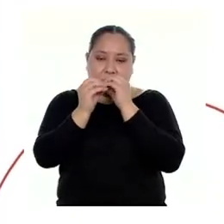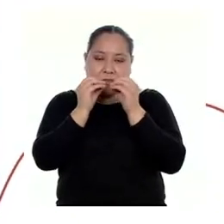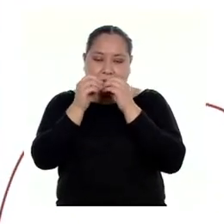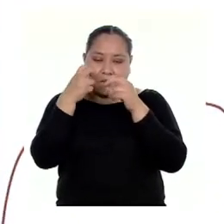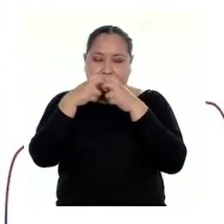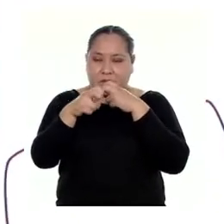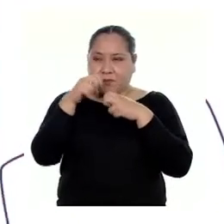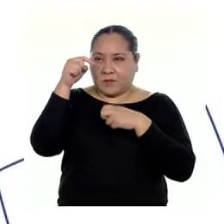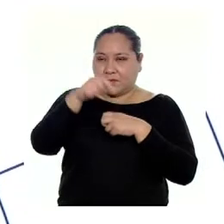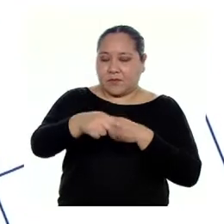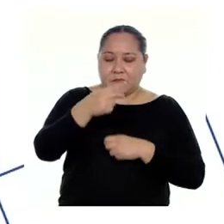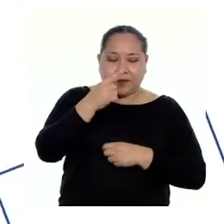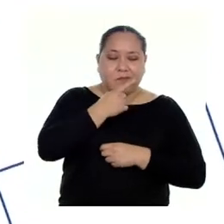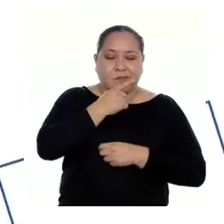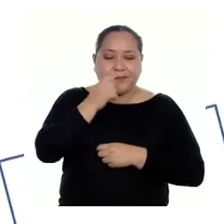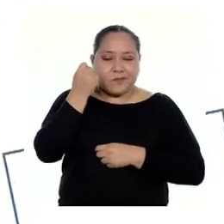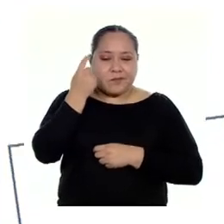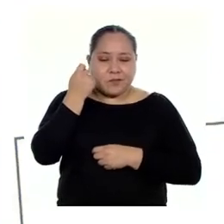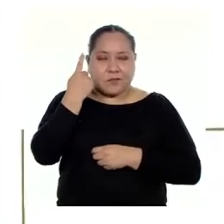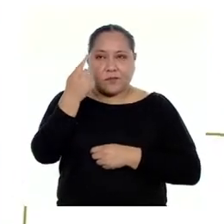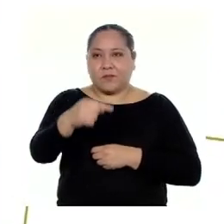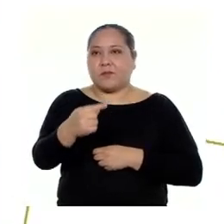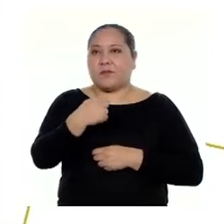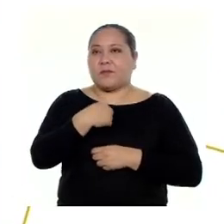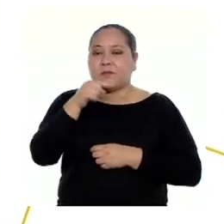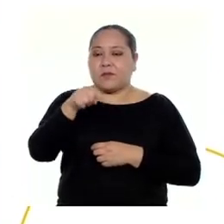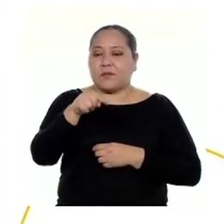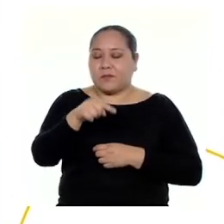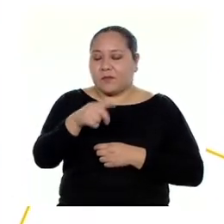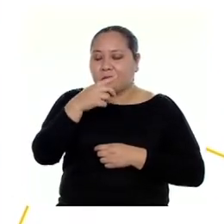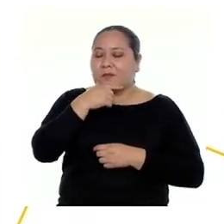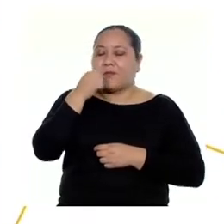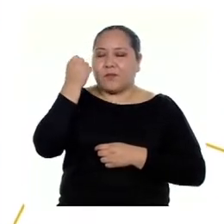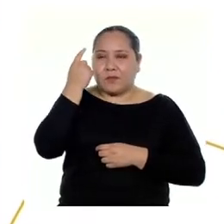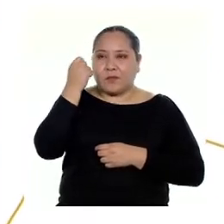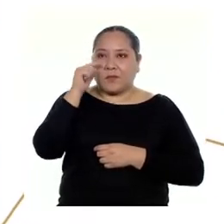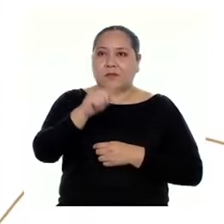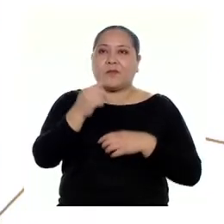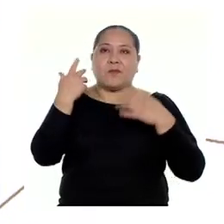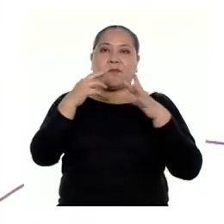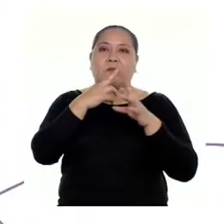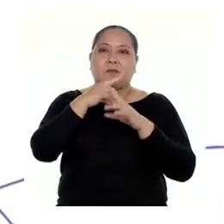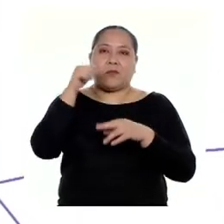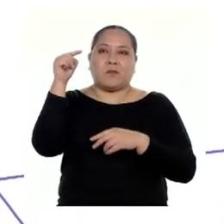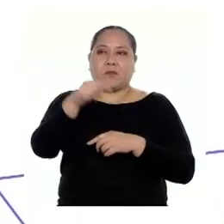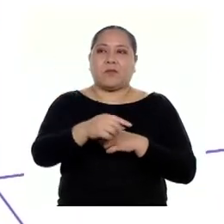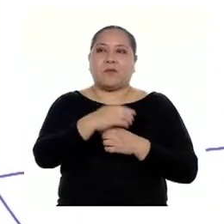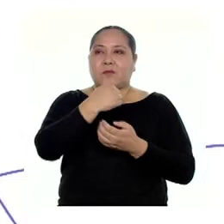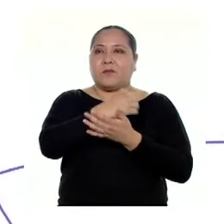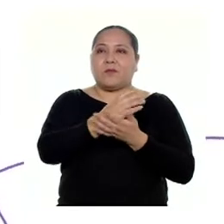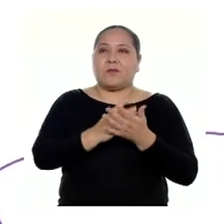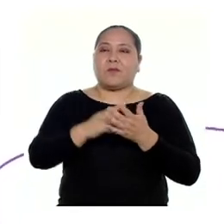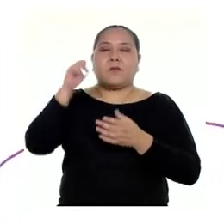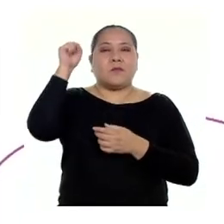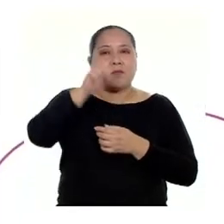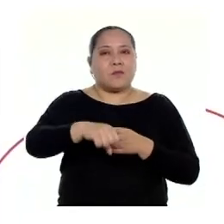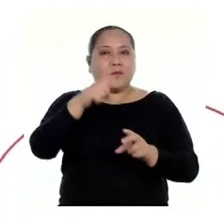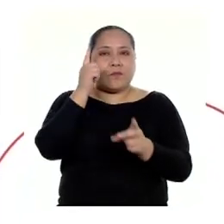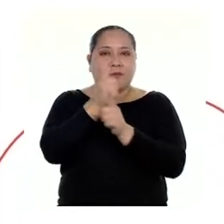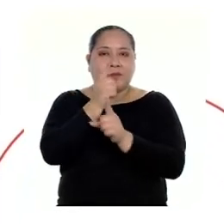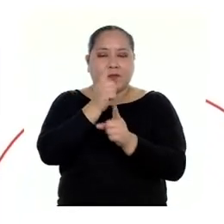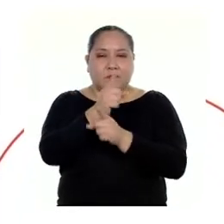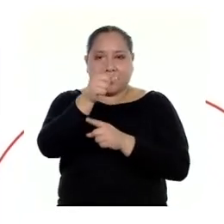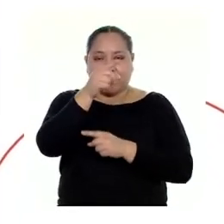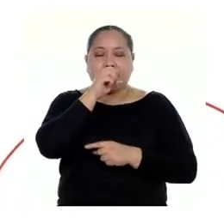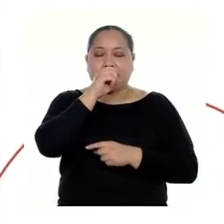utilizado una interpretación o inferencia a partir de sus datos, ya estoy cumpliendo con este criterio. Es exactamente lo que